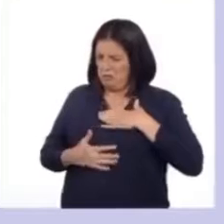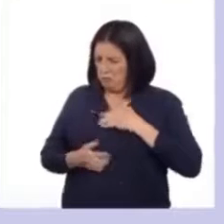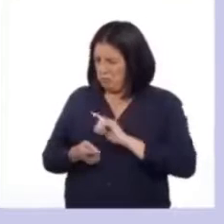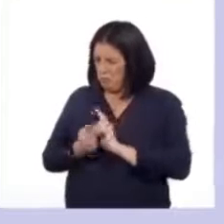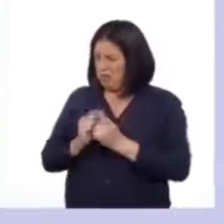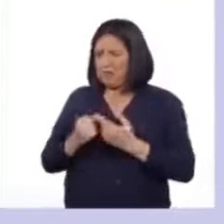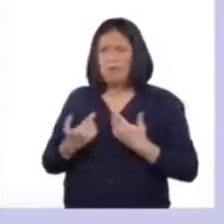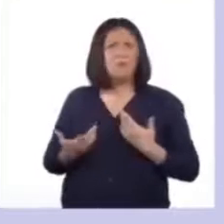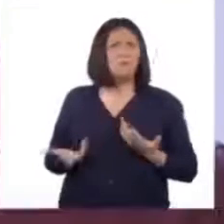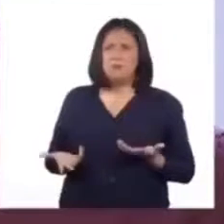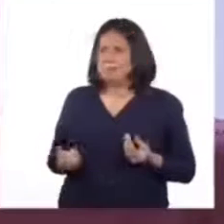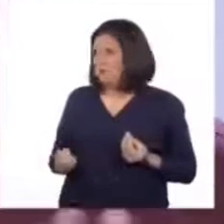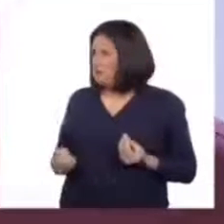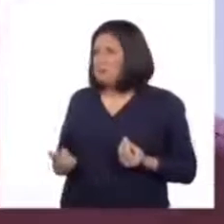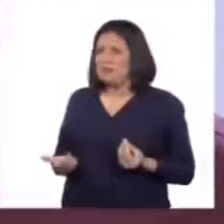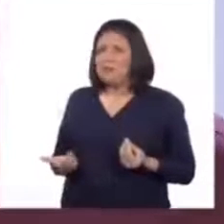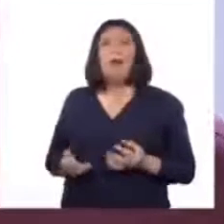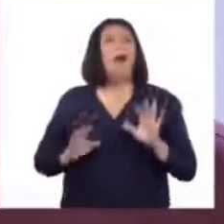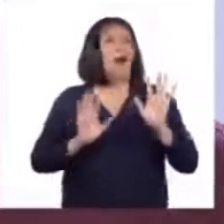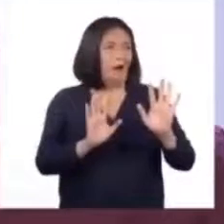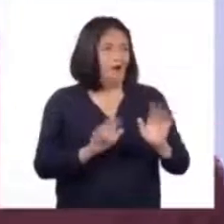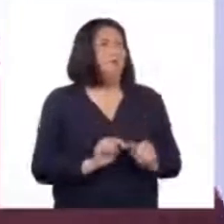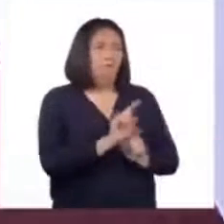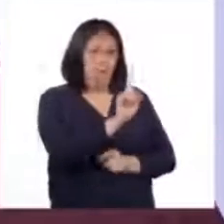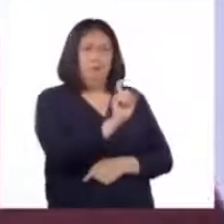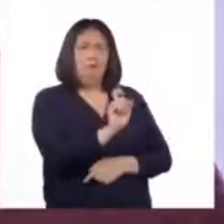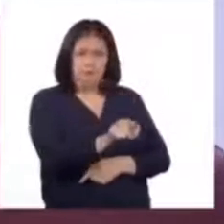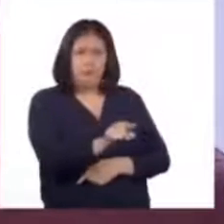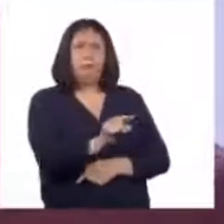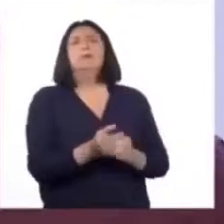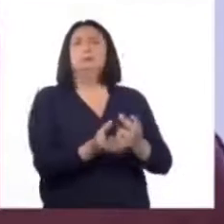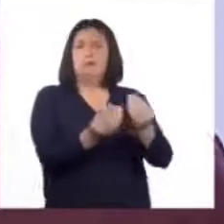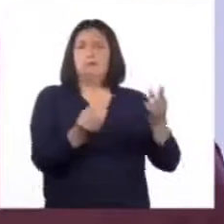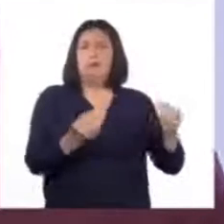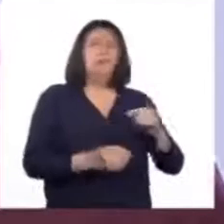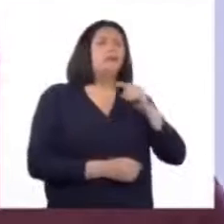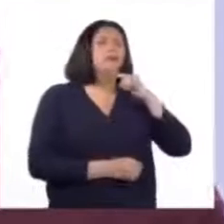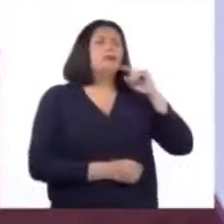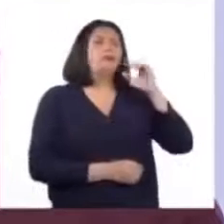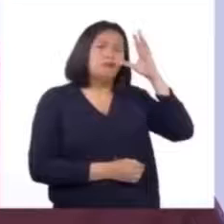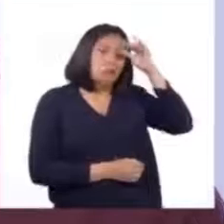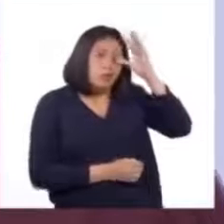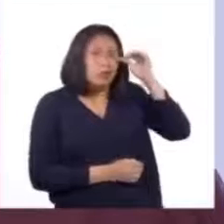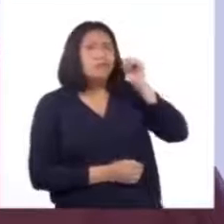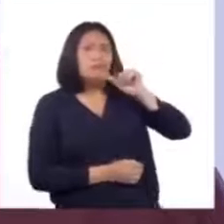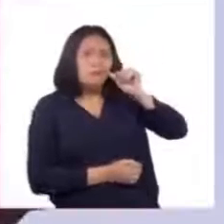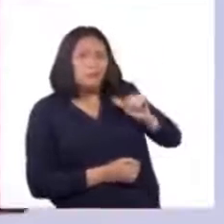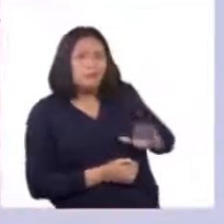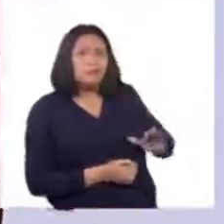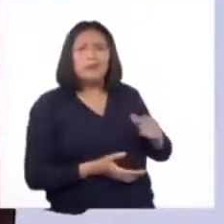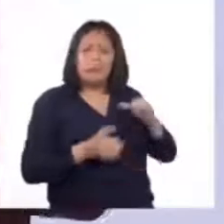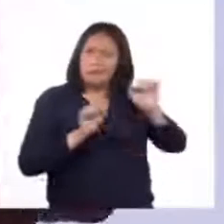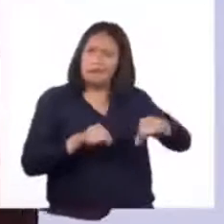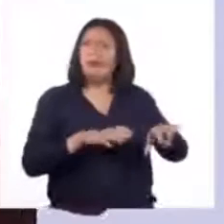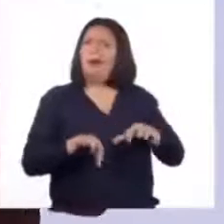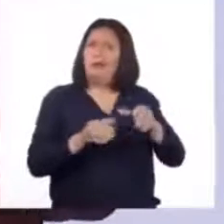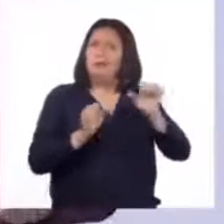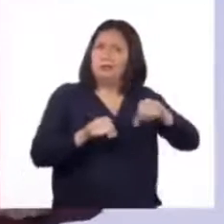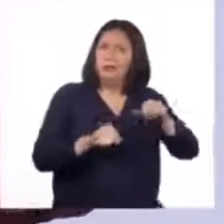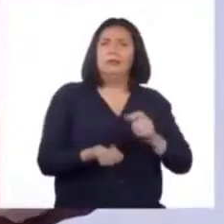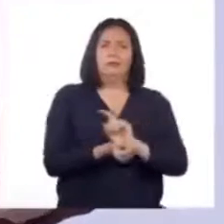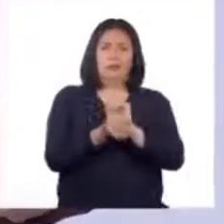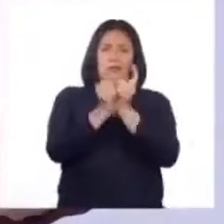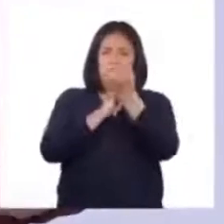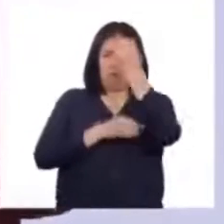manera? Es una pregunta que muchas chicas y chicos se hacen en esta etapa. Los cambios que